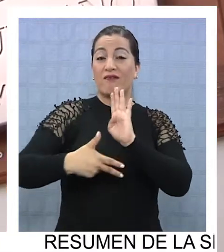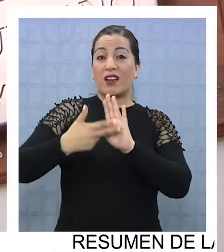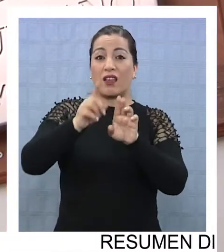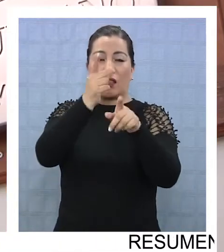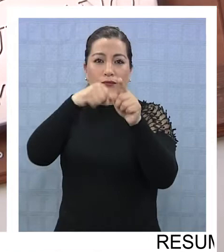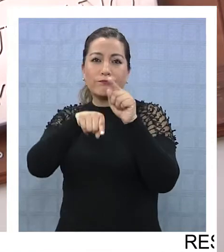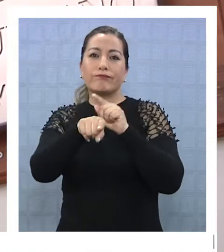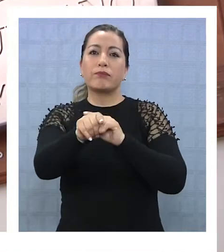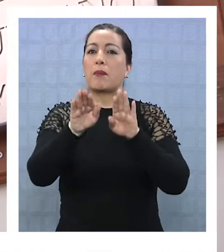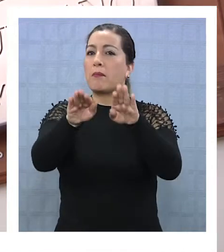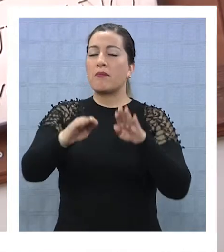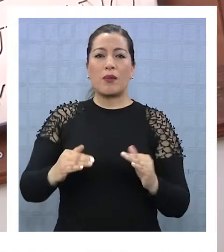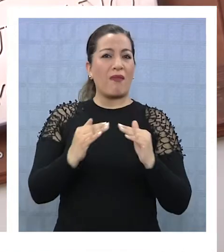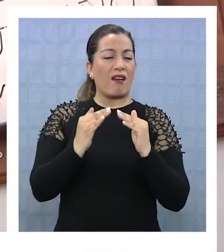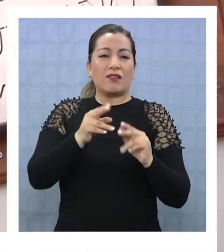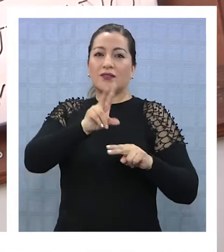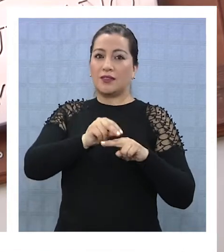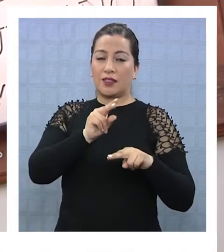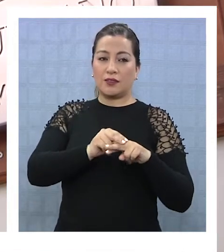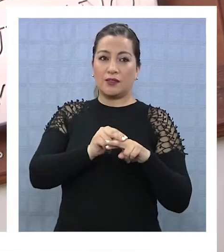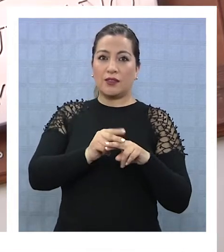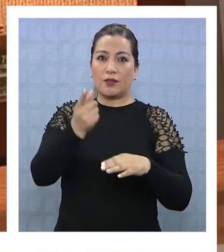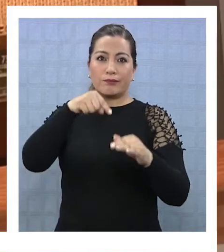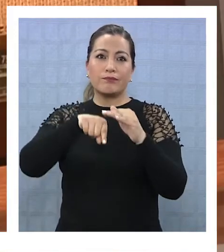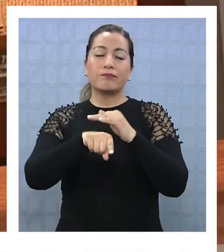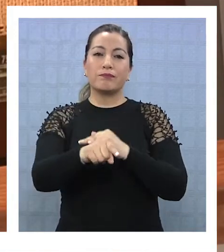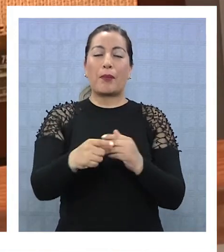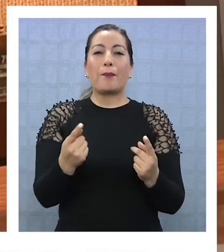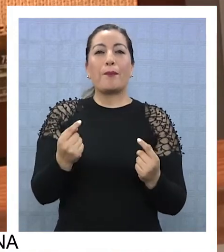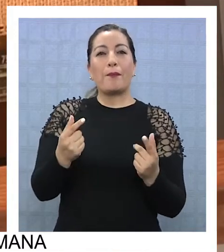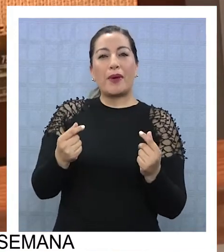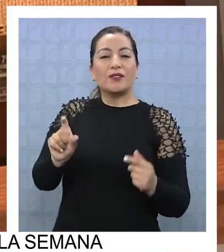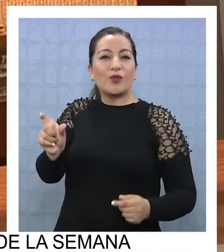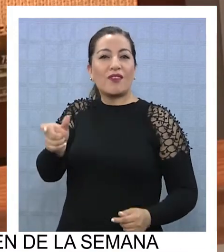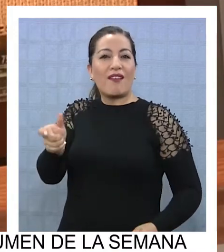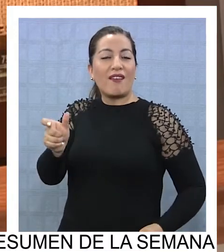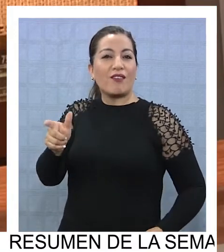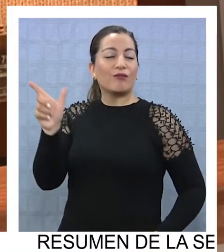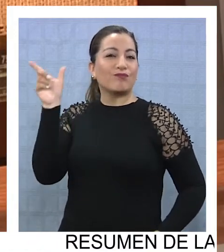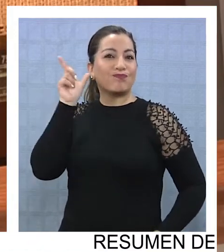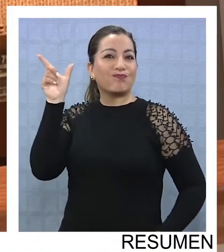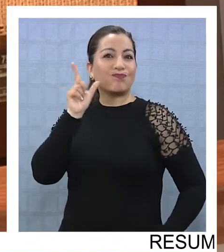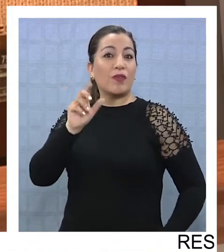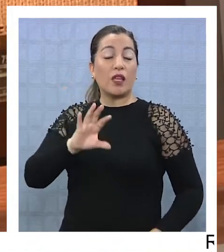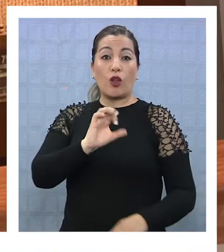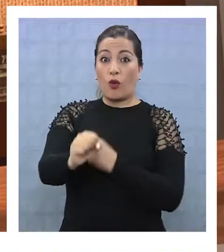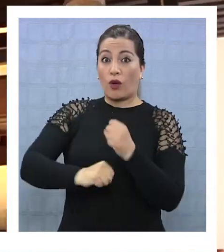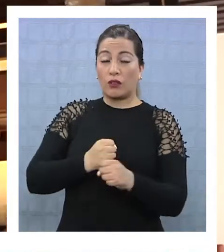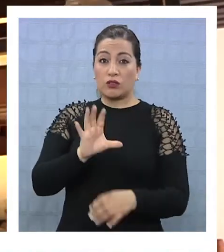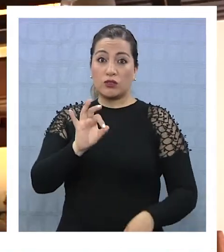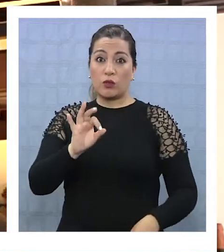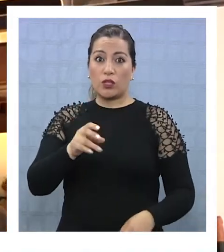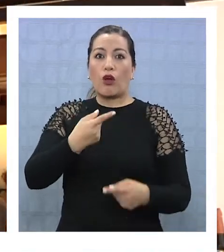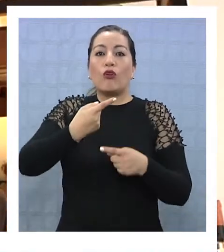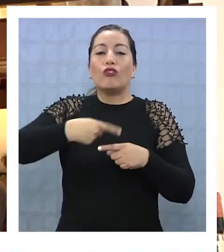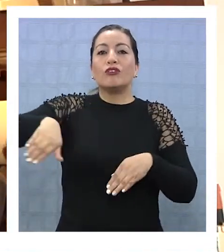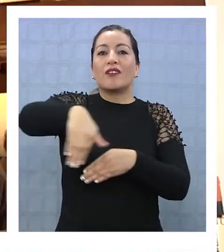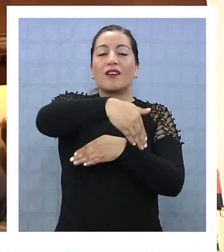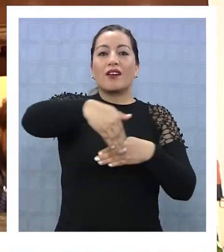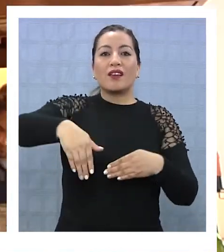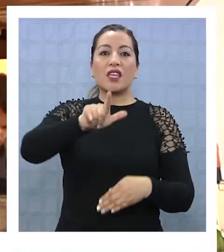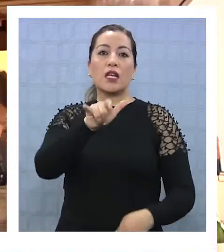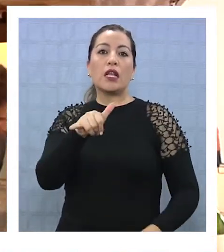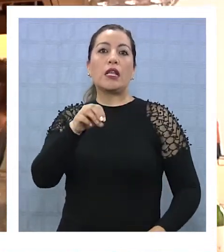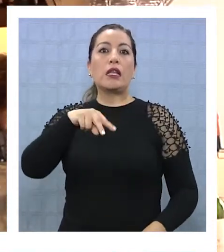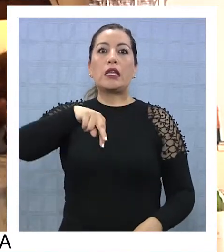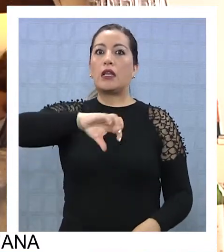hotel por Paquedano conserva la arquitectura de la zona y su entrada emula a una radio de los años 50, pero por calle Patricio